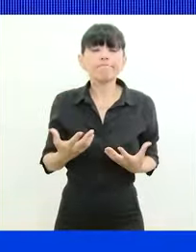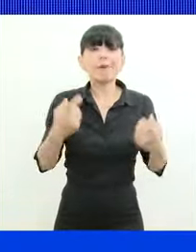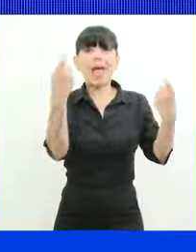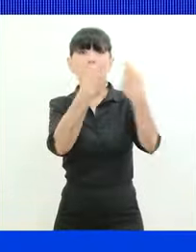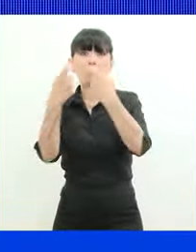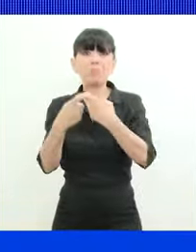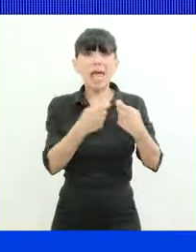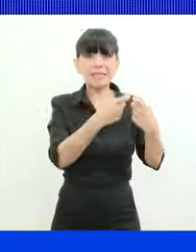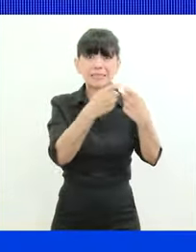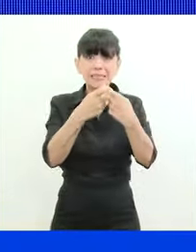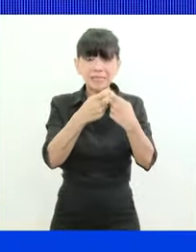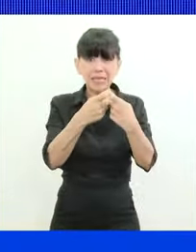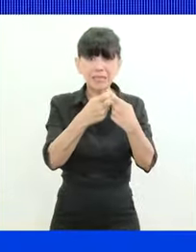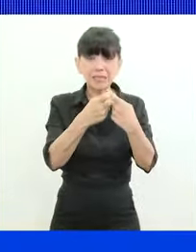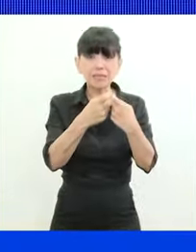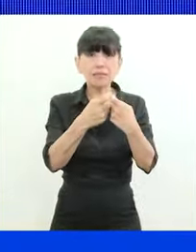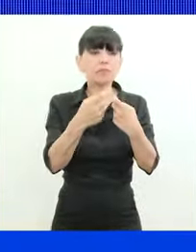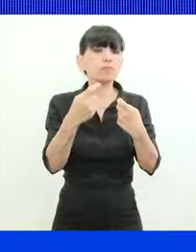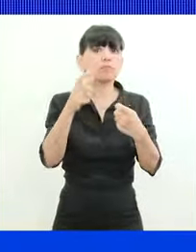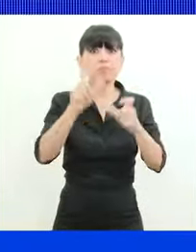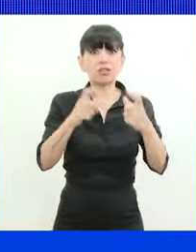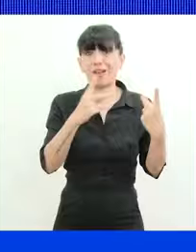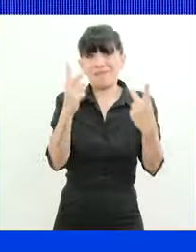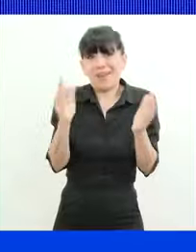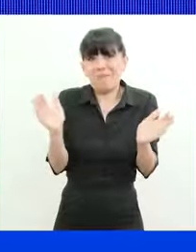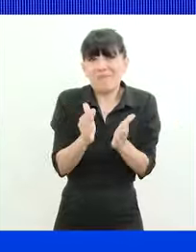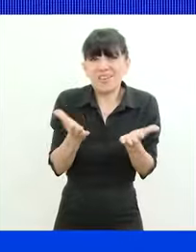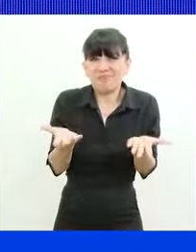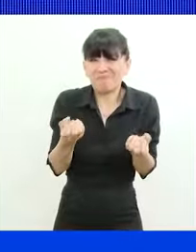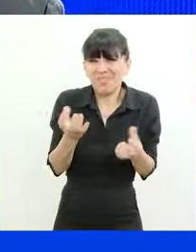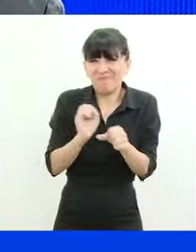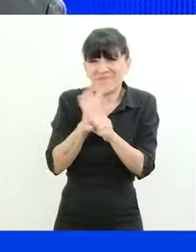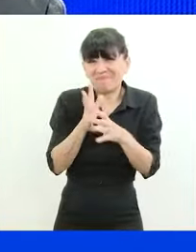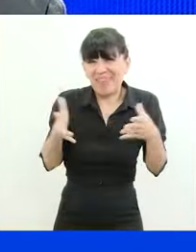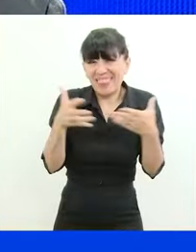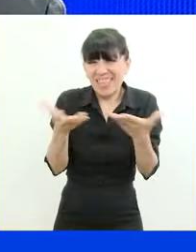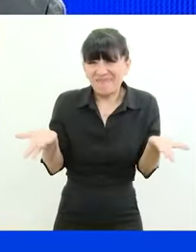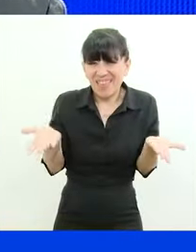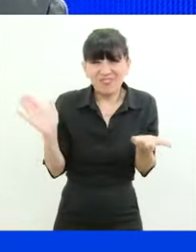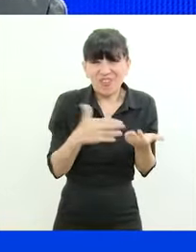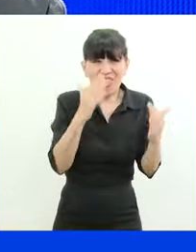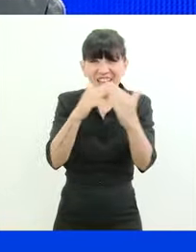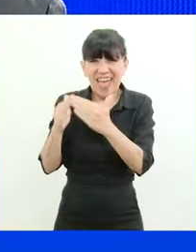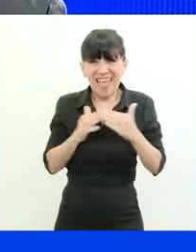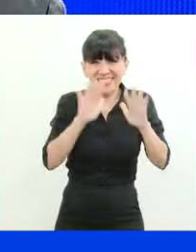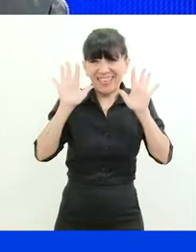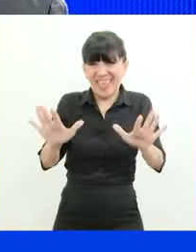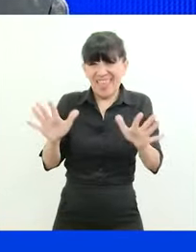las empresas la pérdida de pasajeros porque había pandemia y estábamos todos encerrados